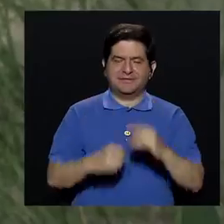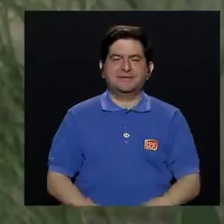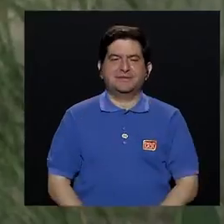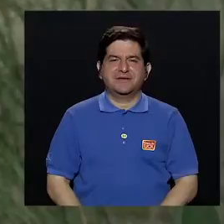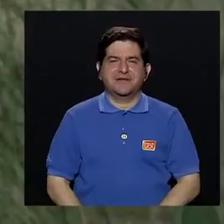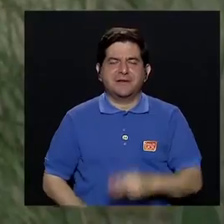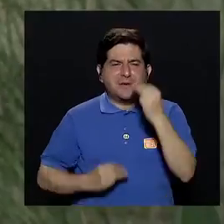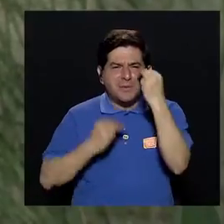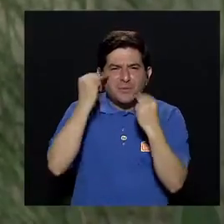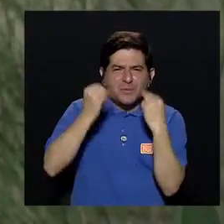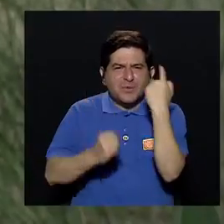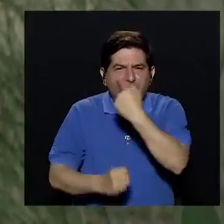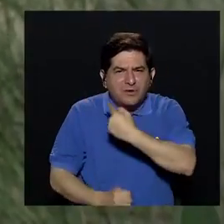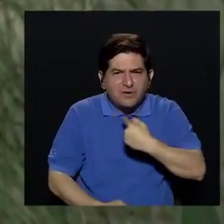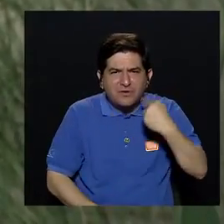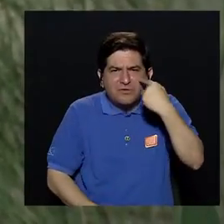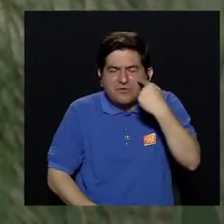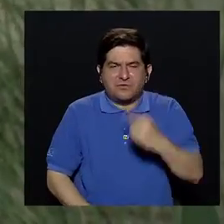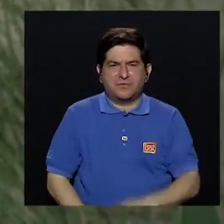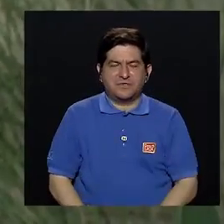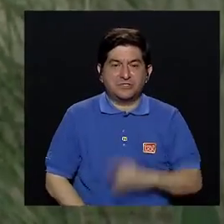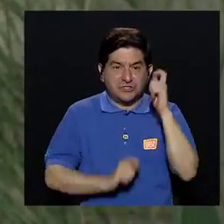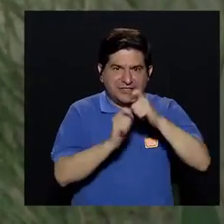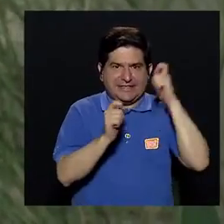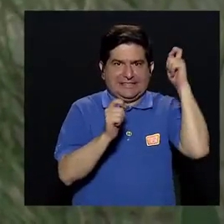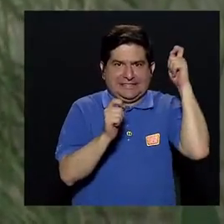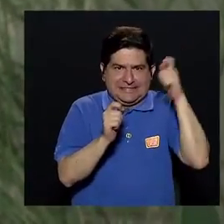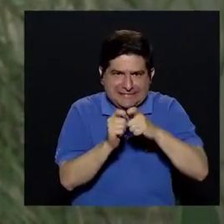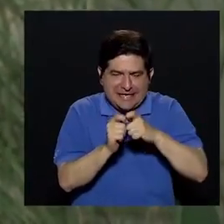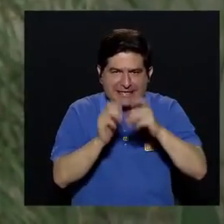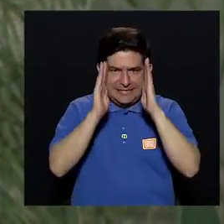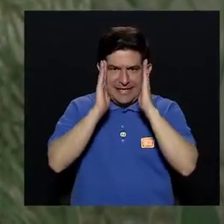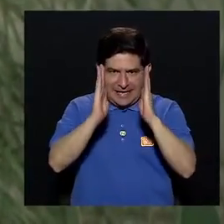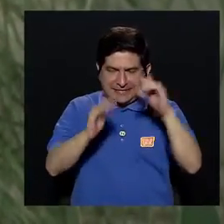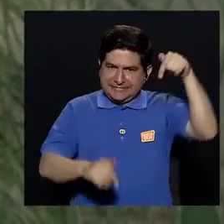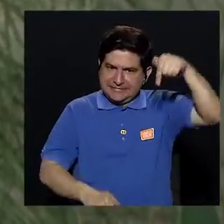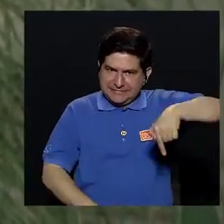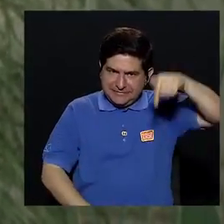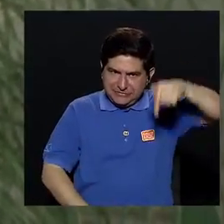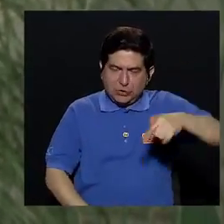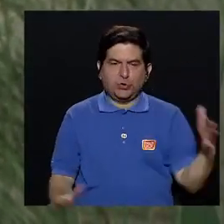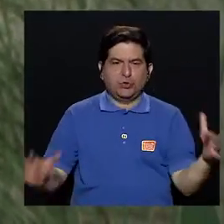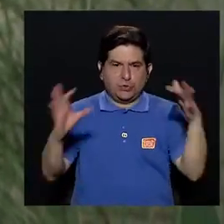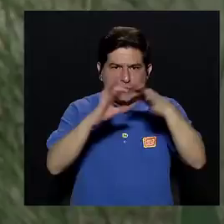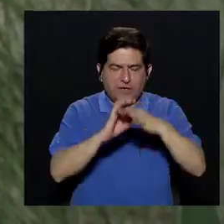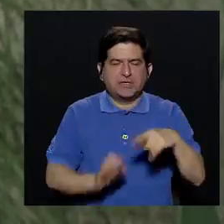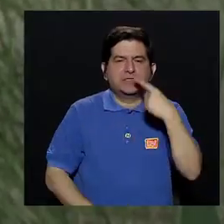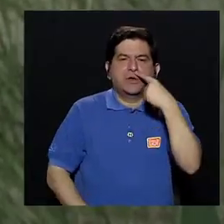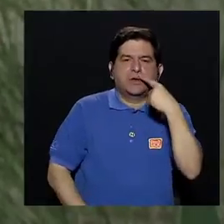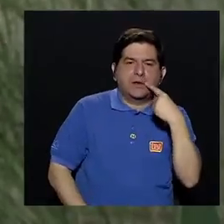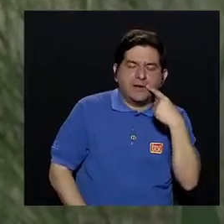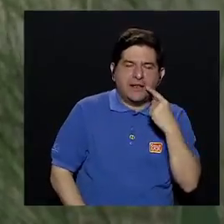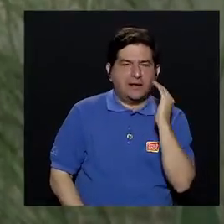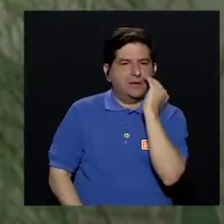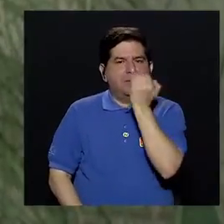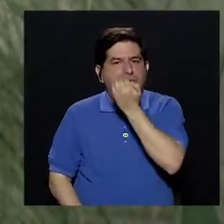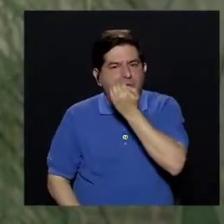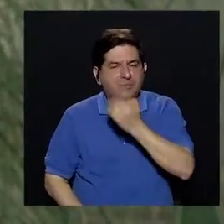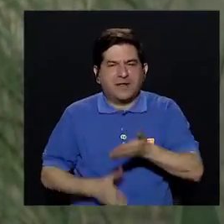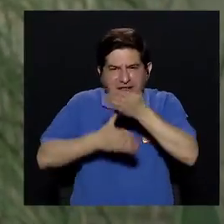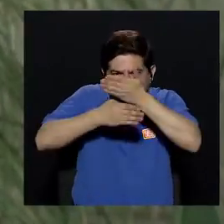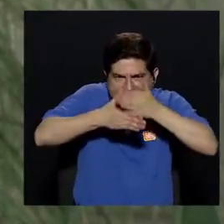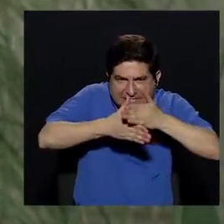las malformaciones bucales específicamente que vamos a tratar hoy están relacionadas con labio, paladar, hendido